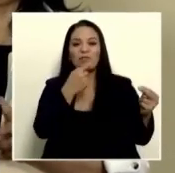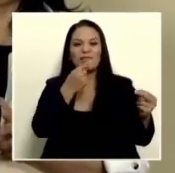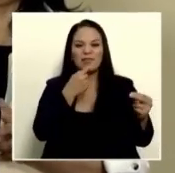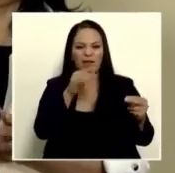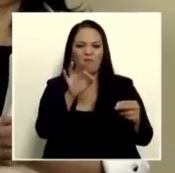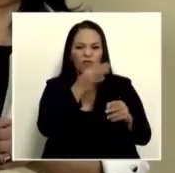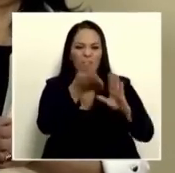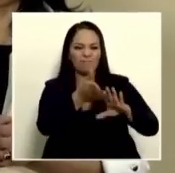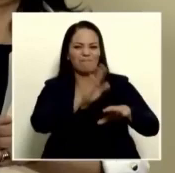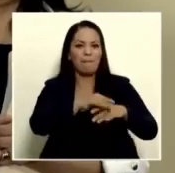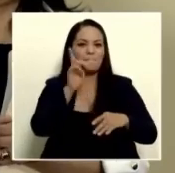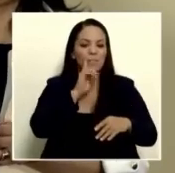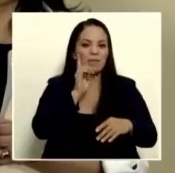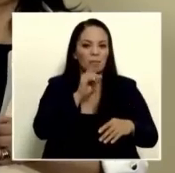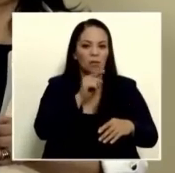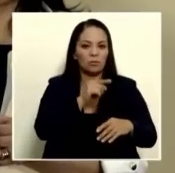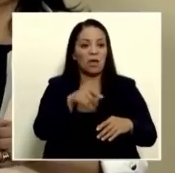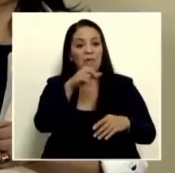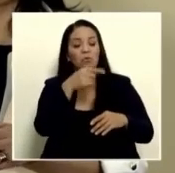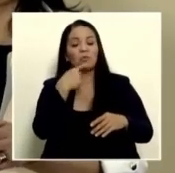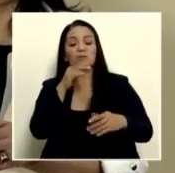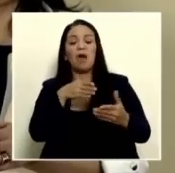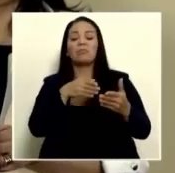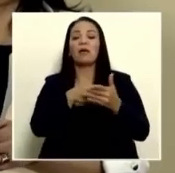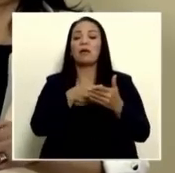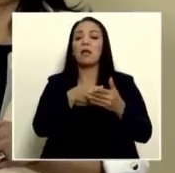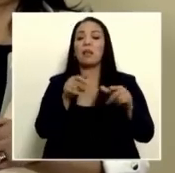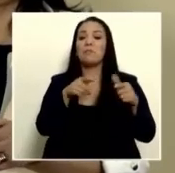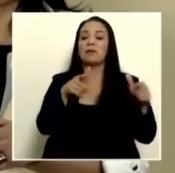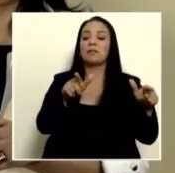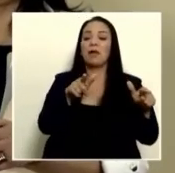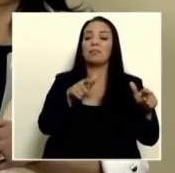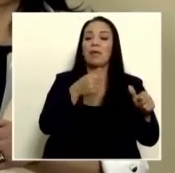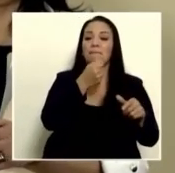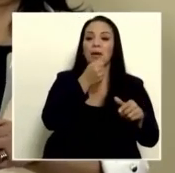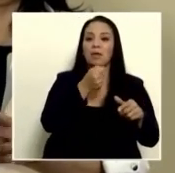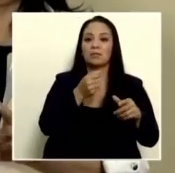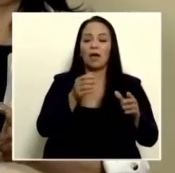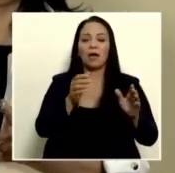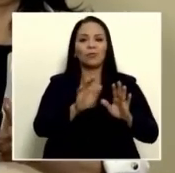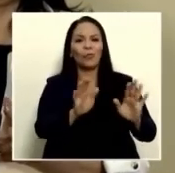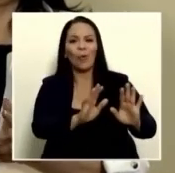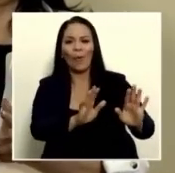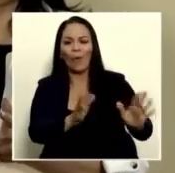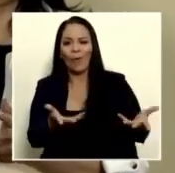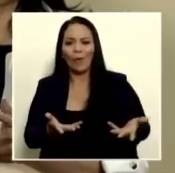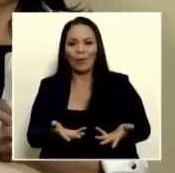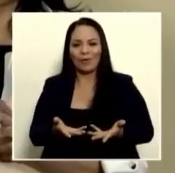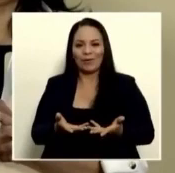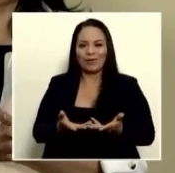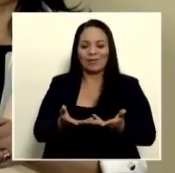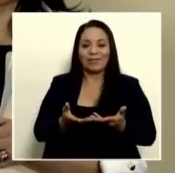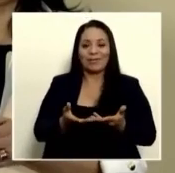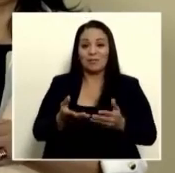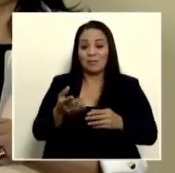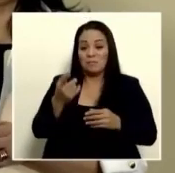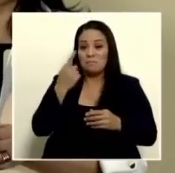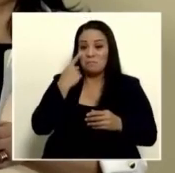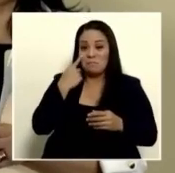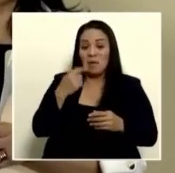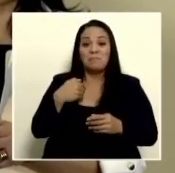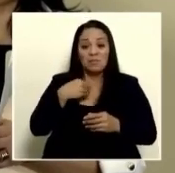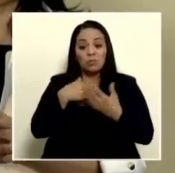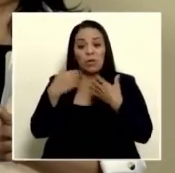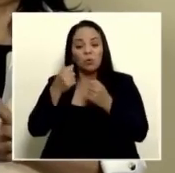patrañosamente es un ataque a la libertad de prensa el Ministerio de Salud dice también eso revisará la